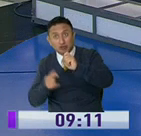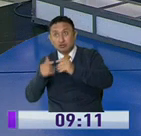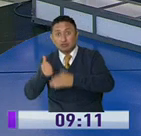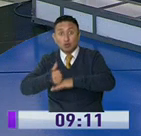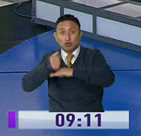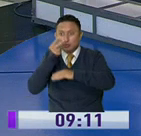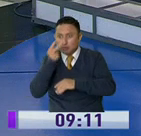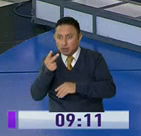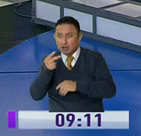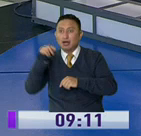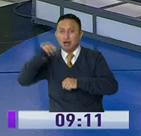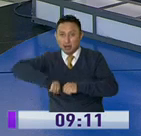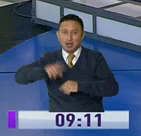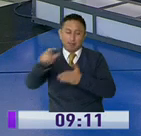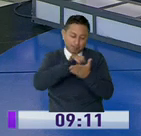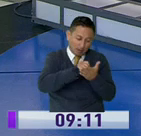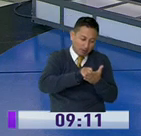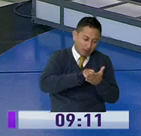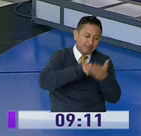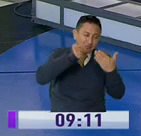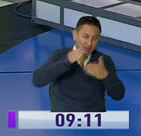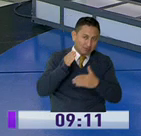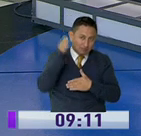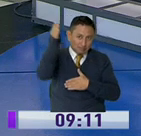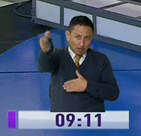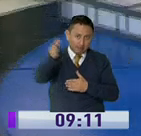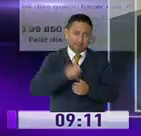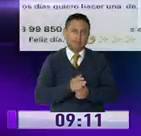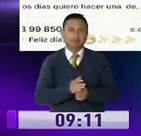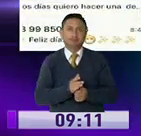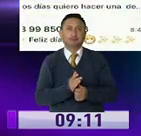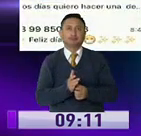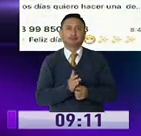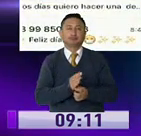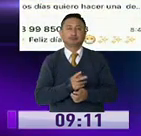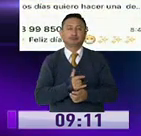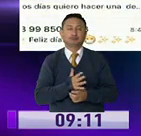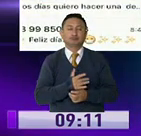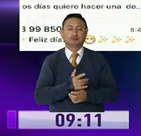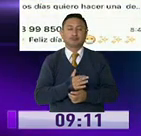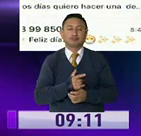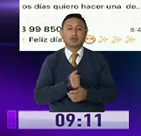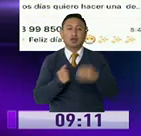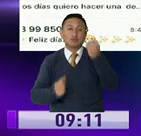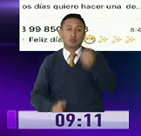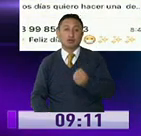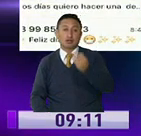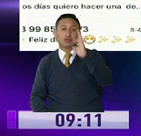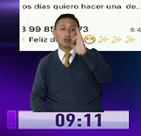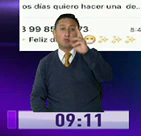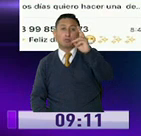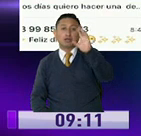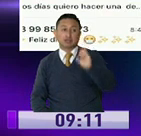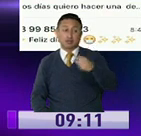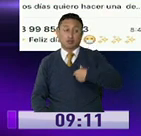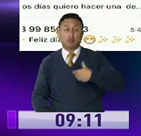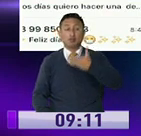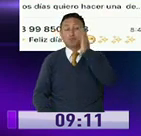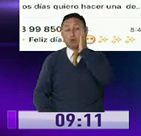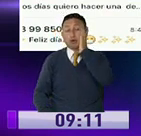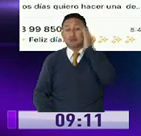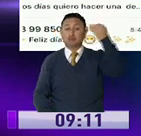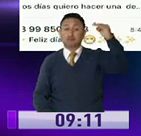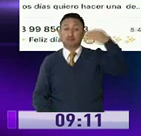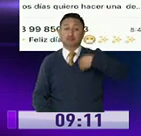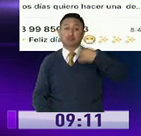monitorean, esta información de seguro serán presentes. Buenos días, señores de TBC, le pido por favor que me ayuden con el kit de alimentos, ya que soy una madre soltera, tengo en mi